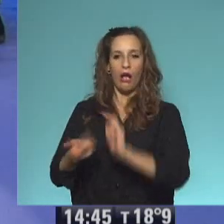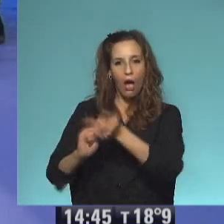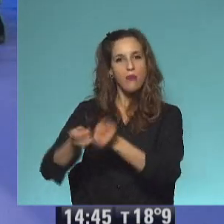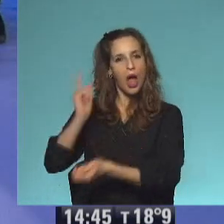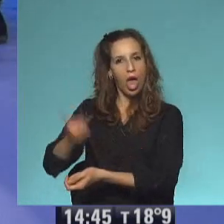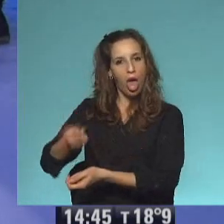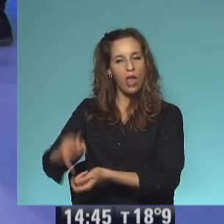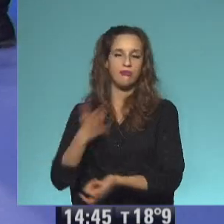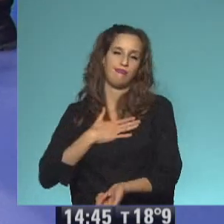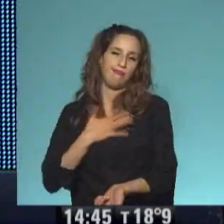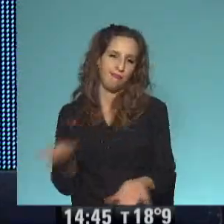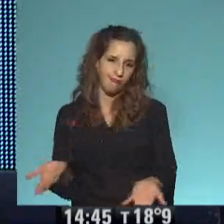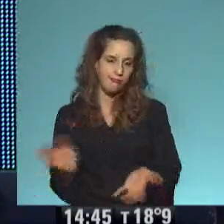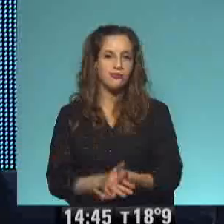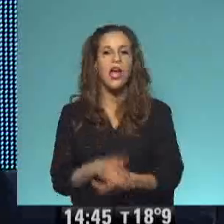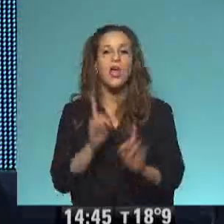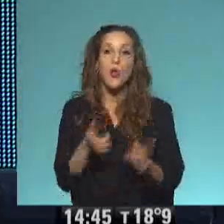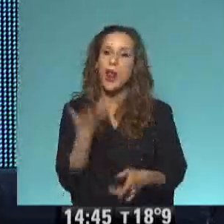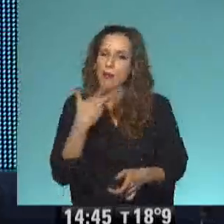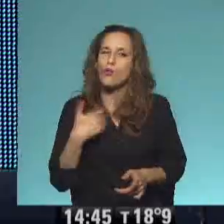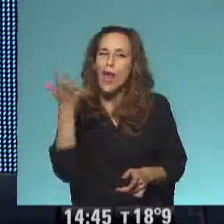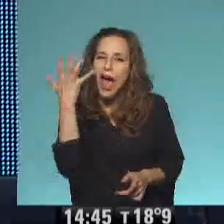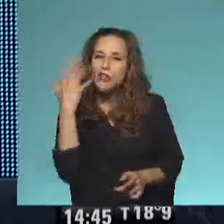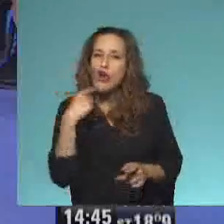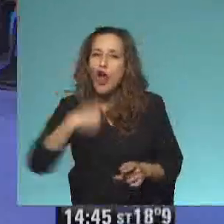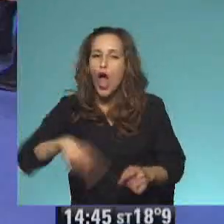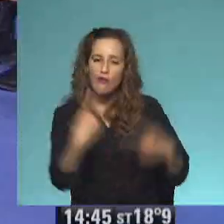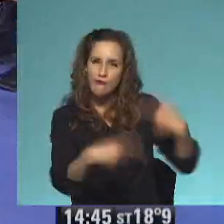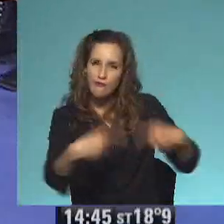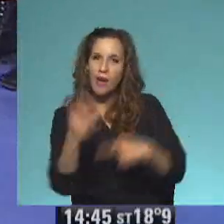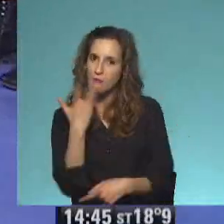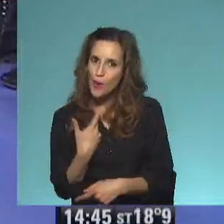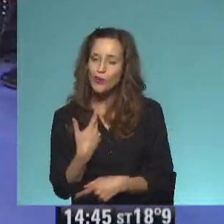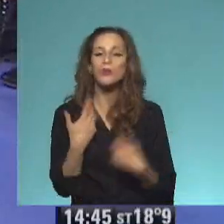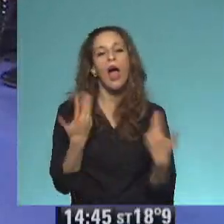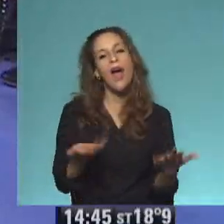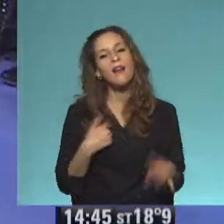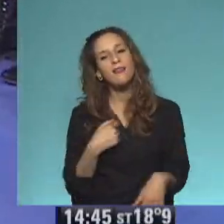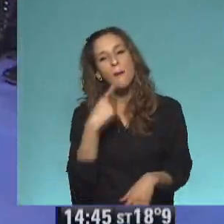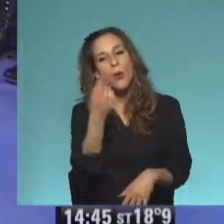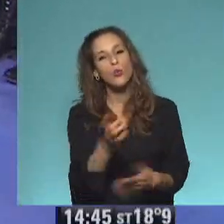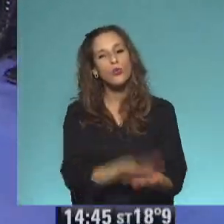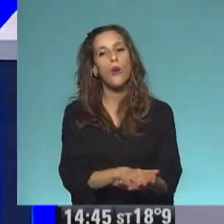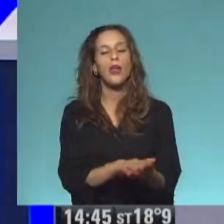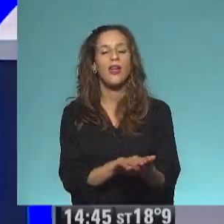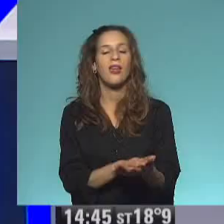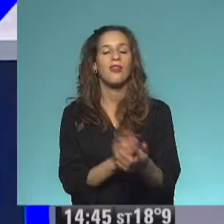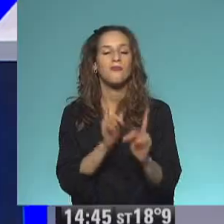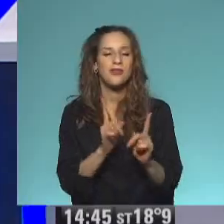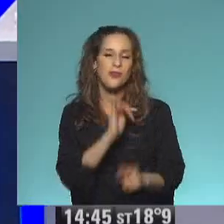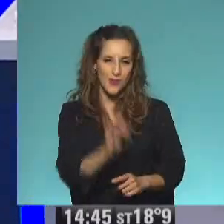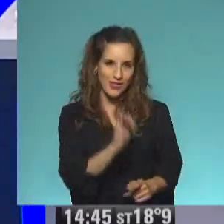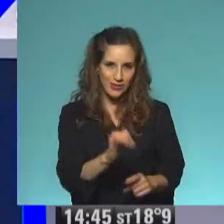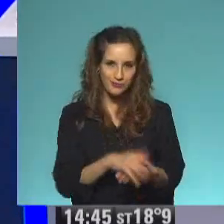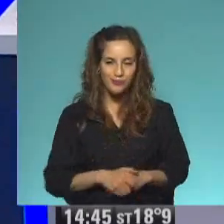de colores. Aunque me encantaría tener un gato multicolor, ¿eh? Sí. Pregunto. Voy a hacerles algunas preguntas del cuento y así lo vamos volviendo a pensar,